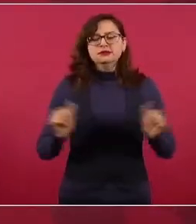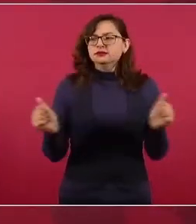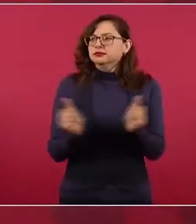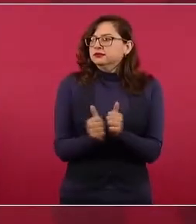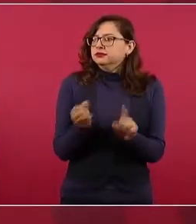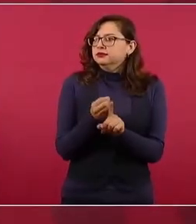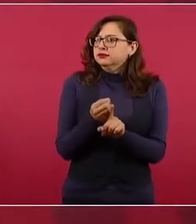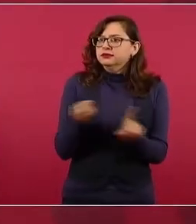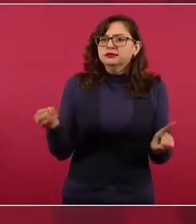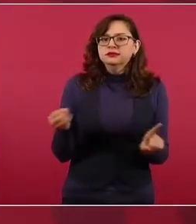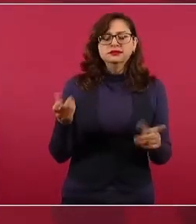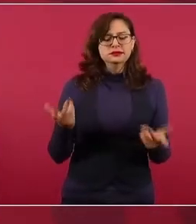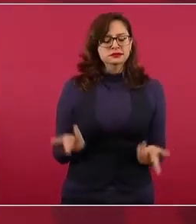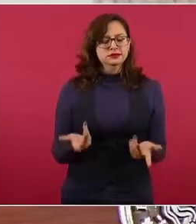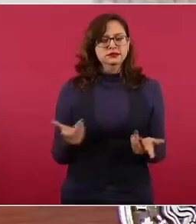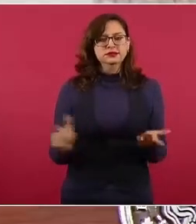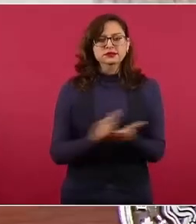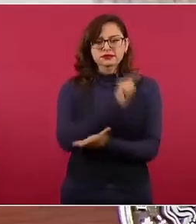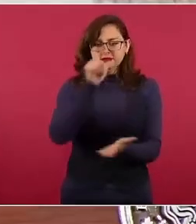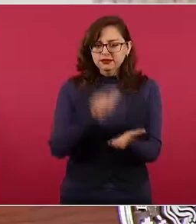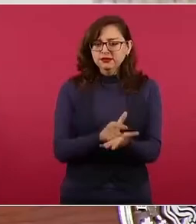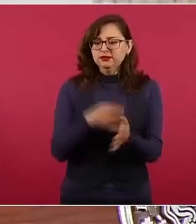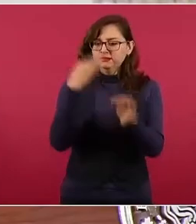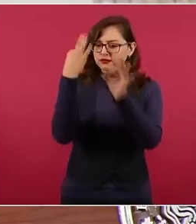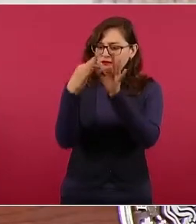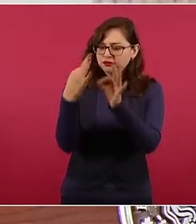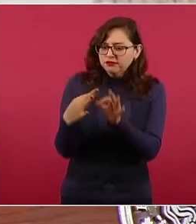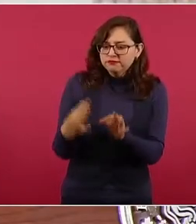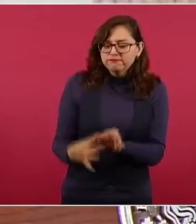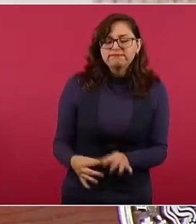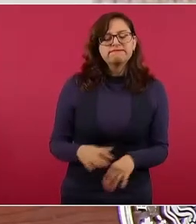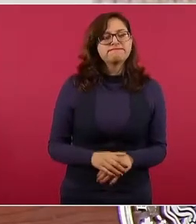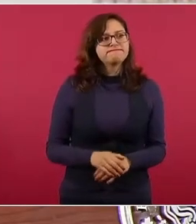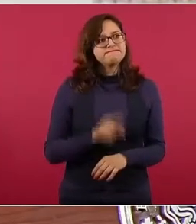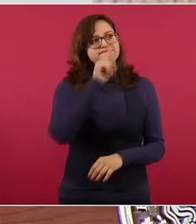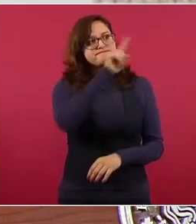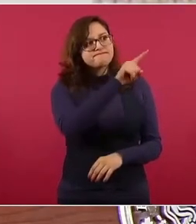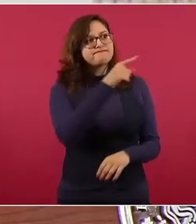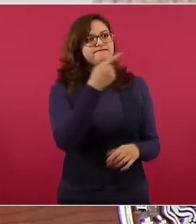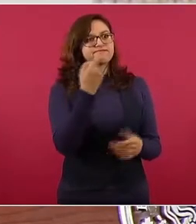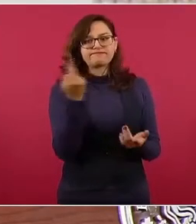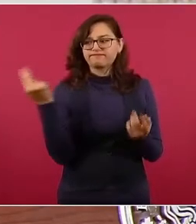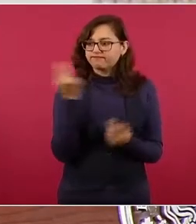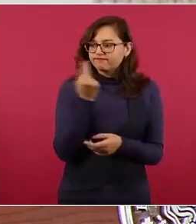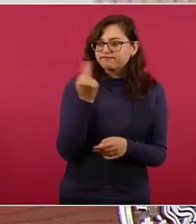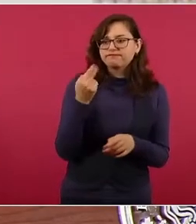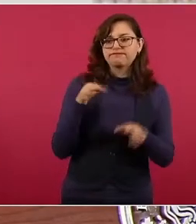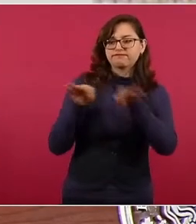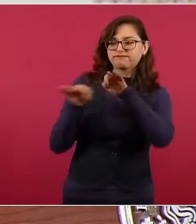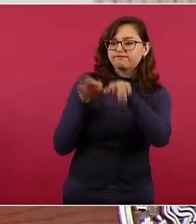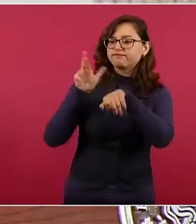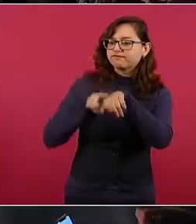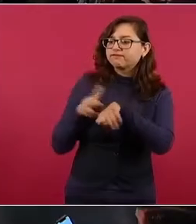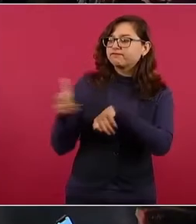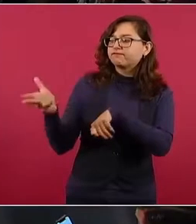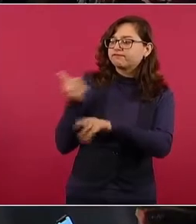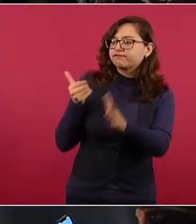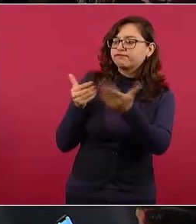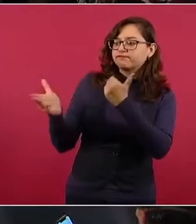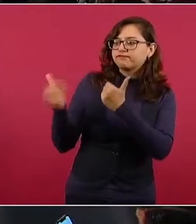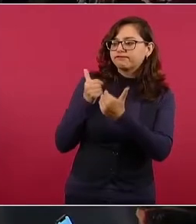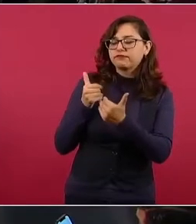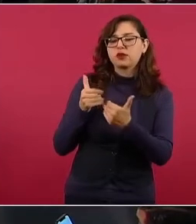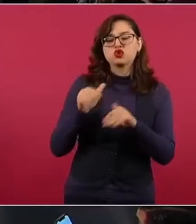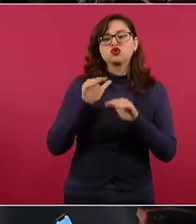de acuerdo a la demanda en Estados Unidos, en la